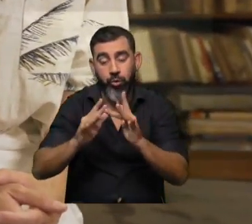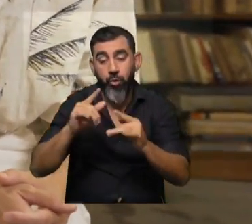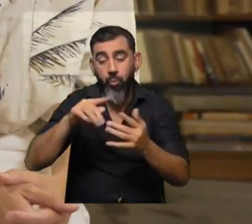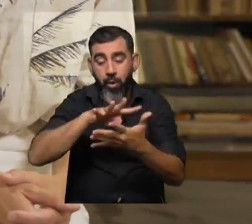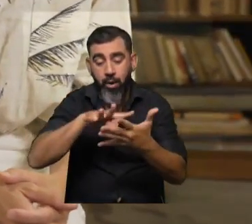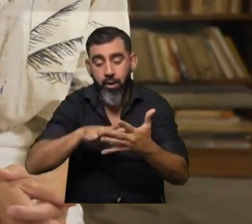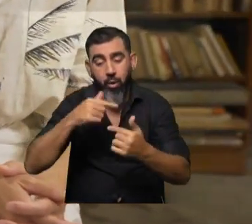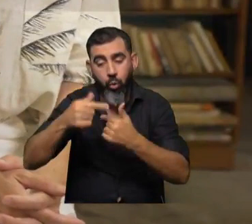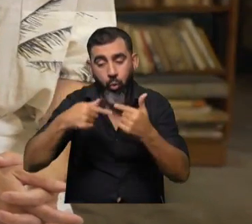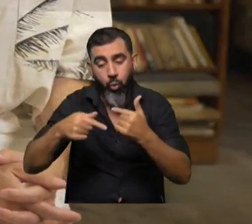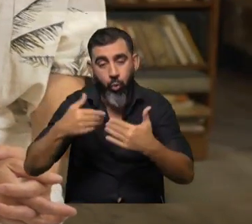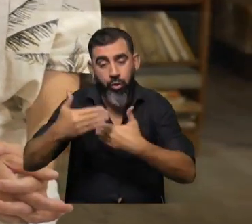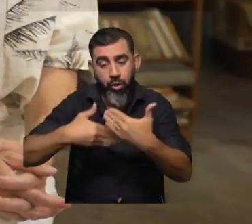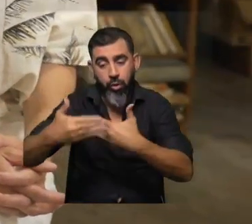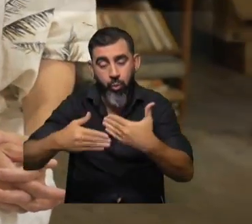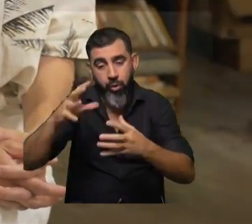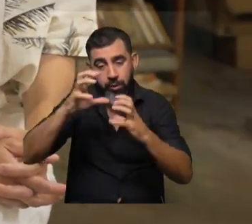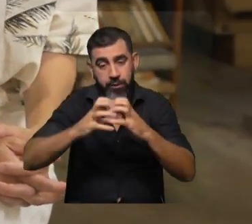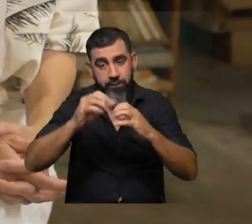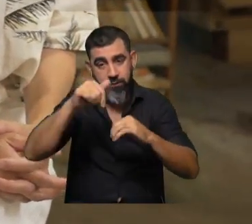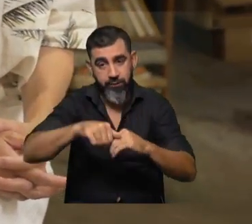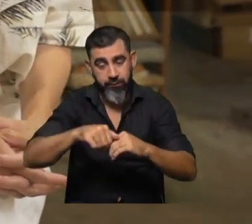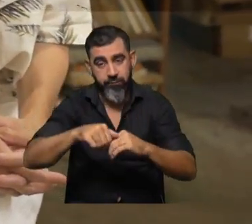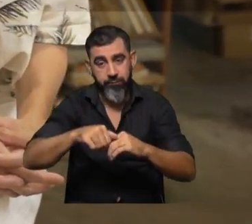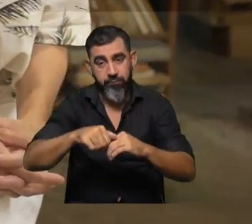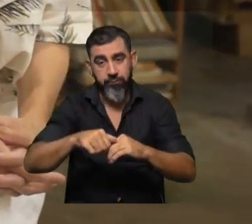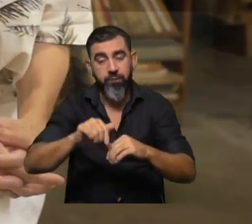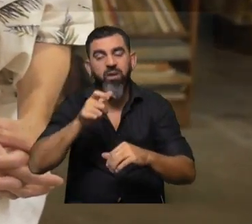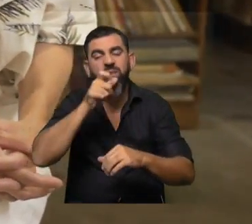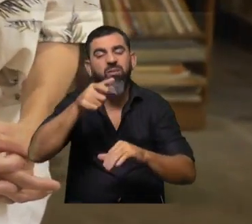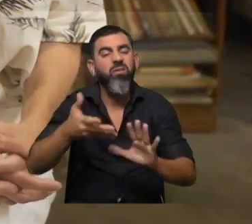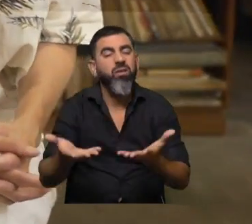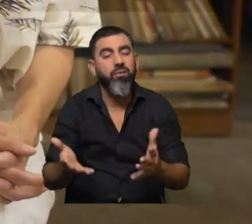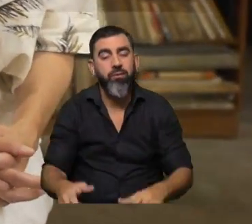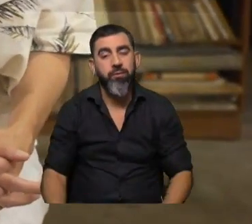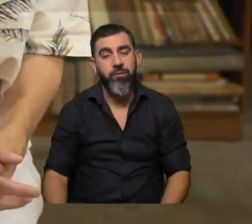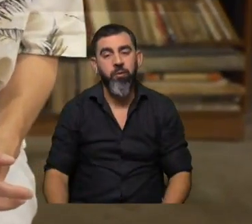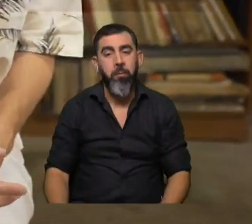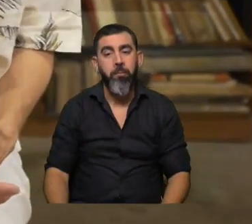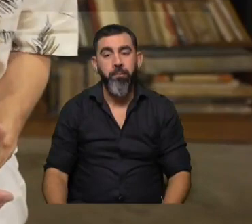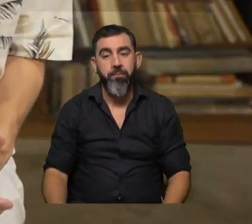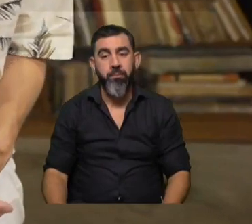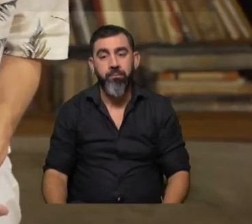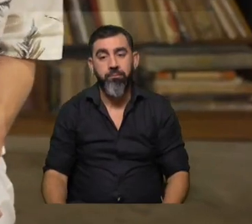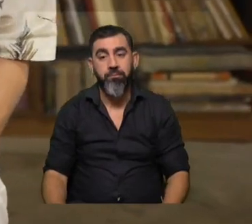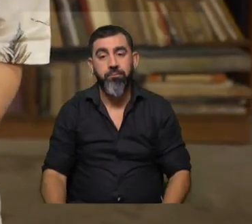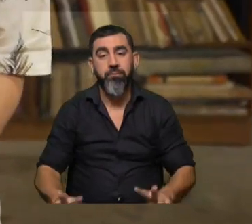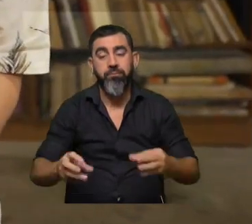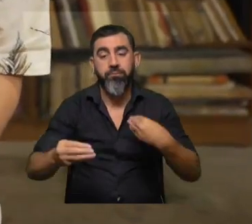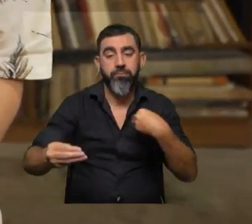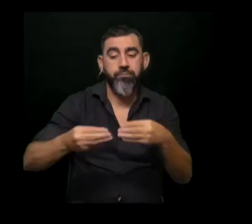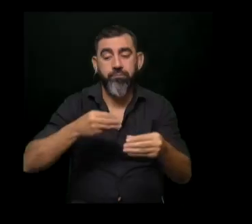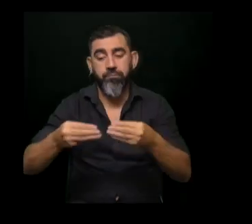leer incluso permanecen en el cerebro. ¿Esto qué implica? Bueno, eso tiene que ver con la plasticidad